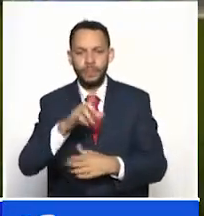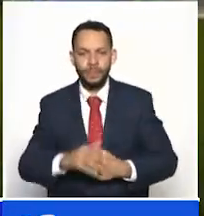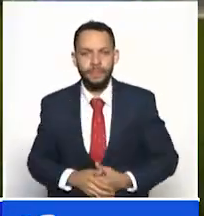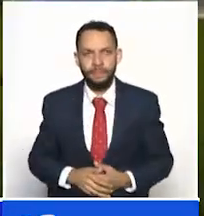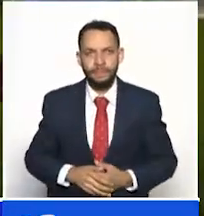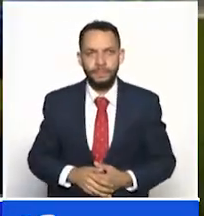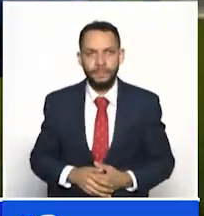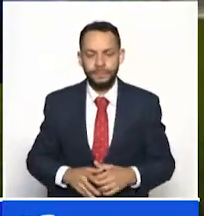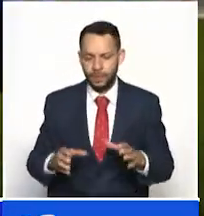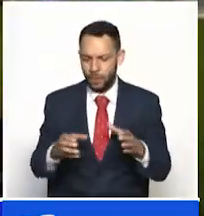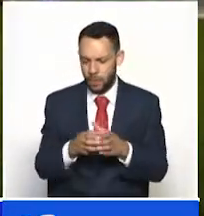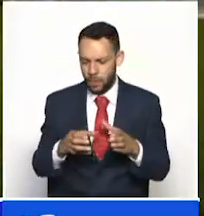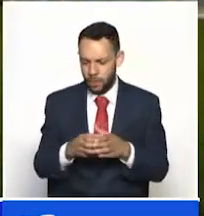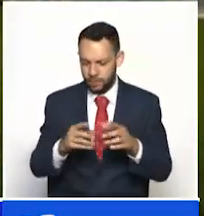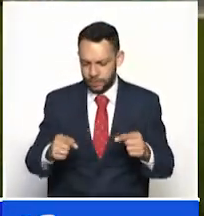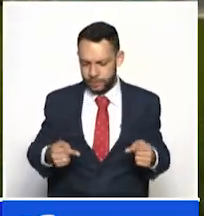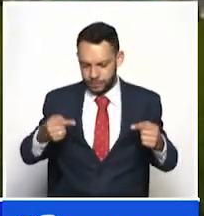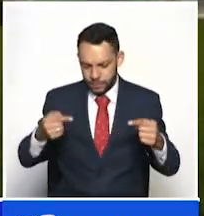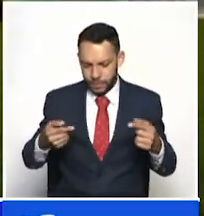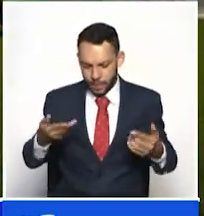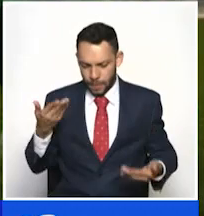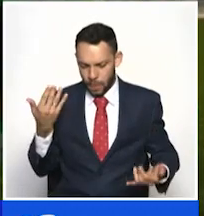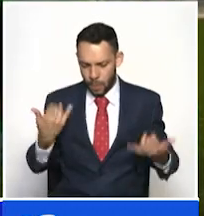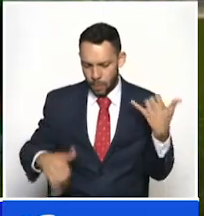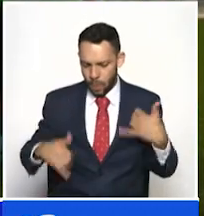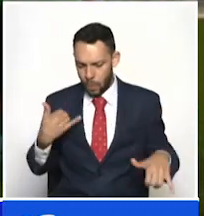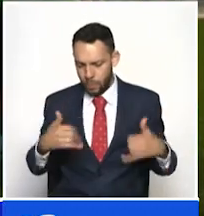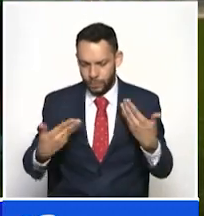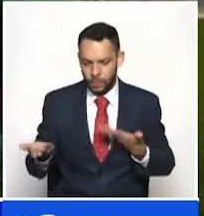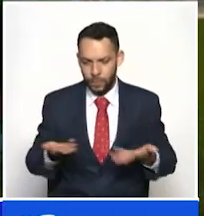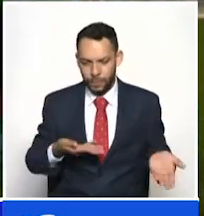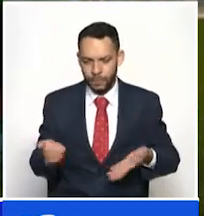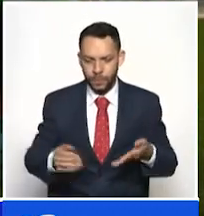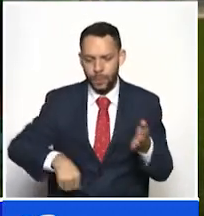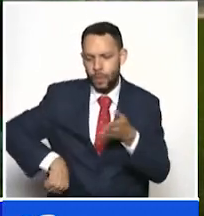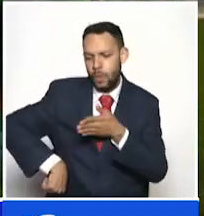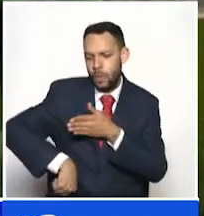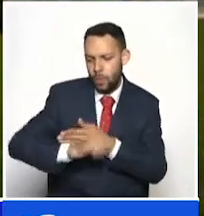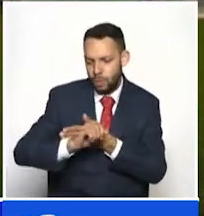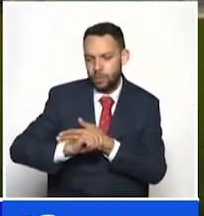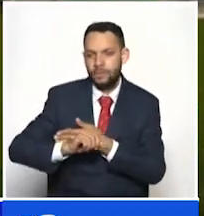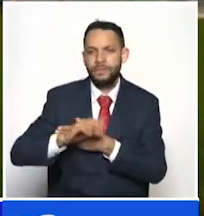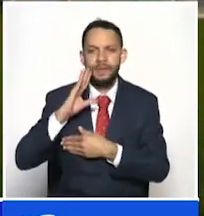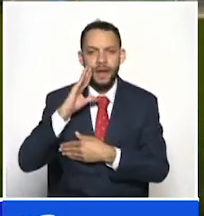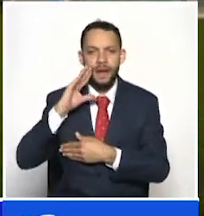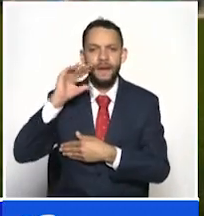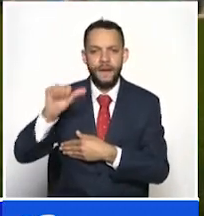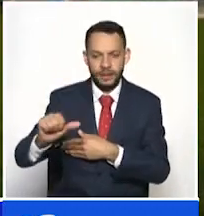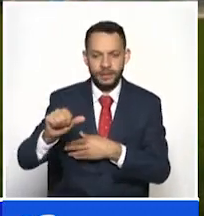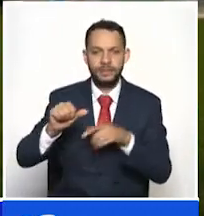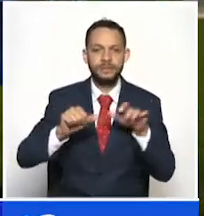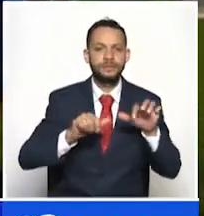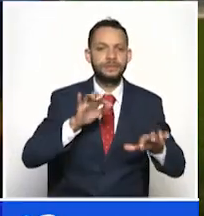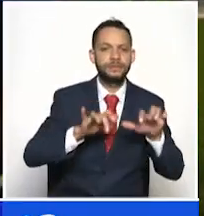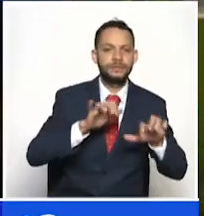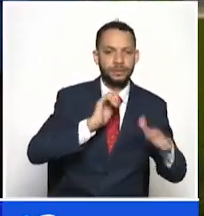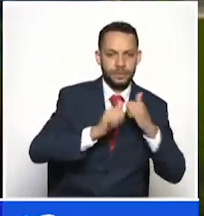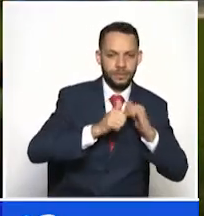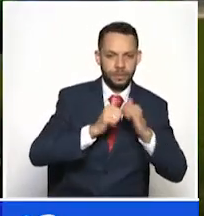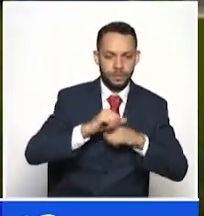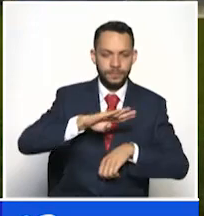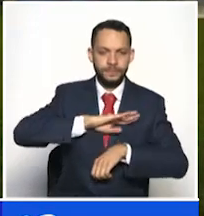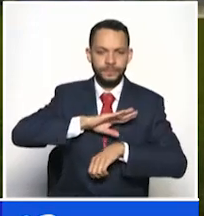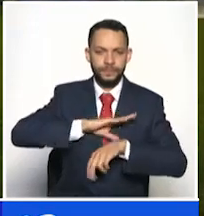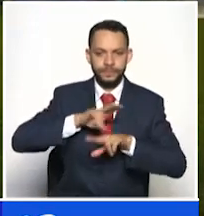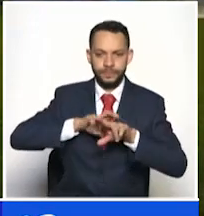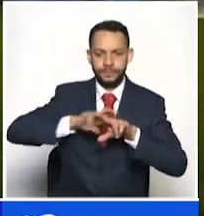Jega Fútbol Club Selección Pereira equipo de fútbol femenino apoyado por el gobierno de la ciudad desde la Secretaría de Recreación y Deporte estará